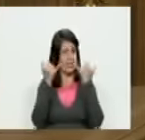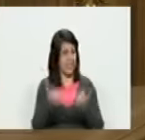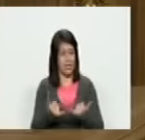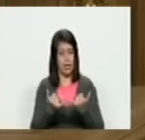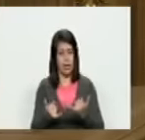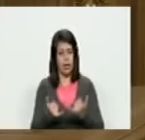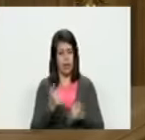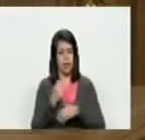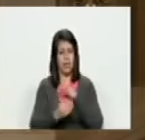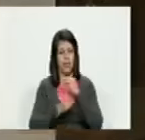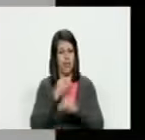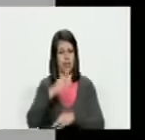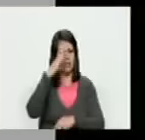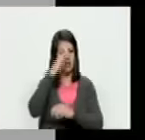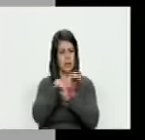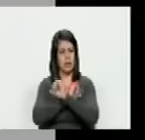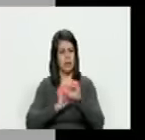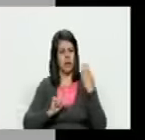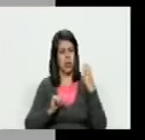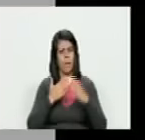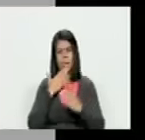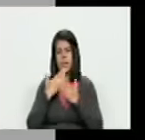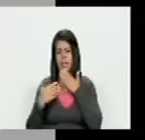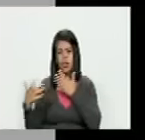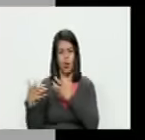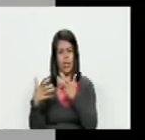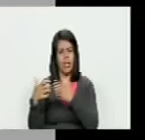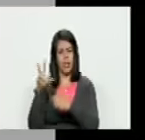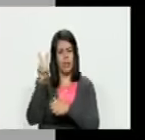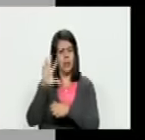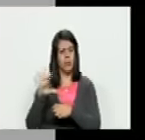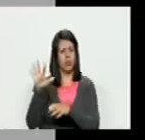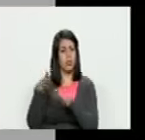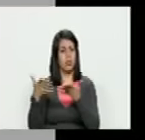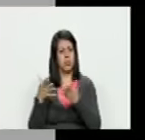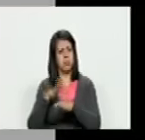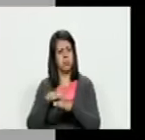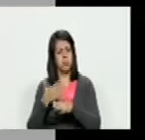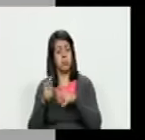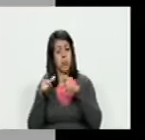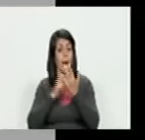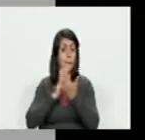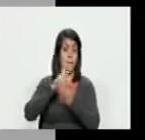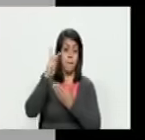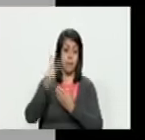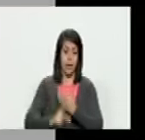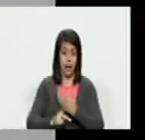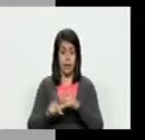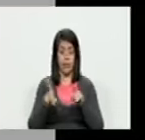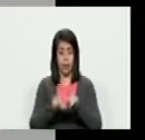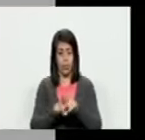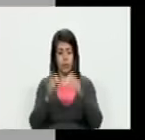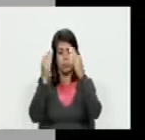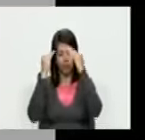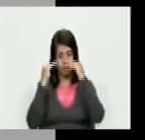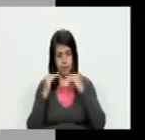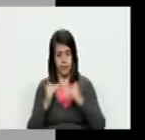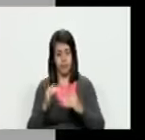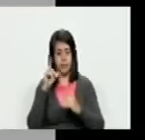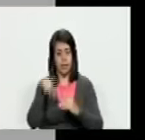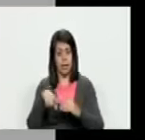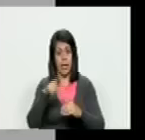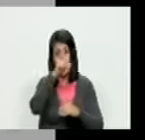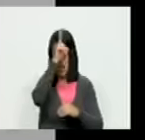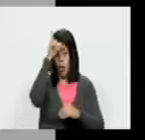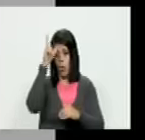que hace un paramilitar colombiano pidiendo guerra civil en Venezuela es parte de esta operación si siguen también ven a